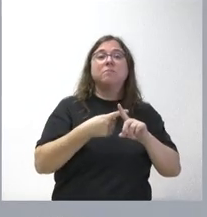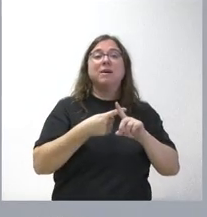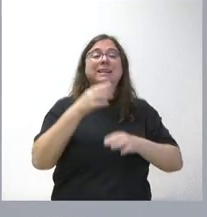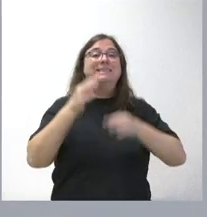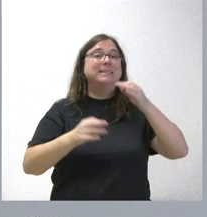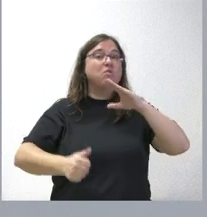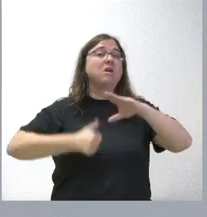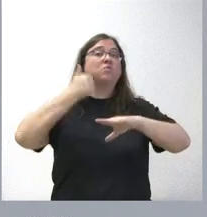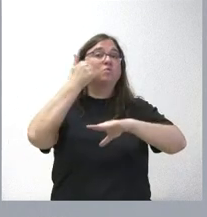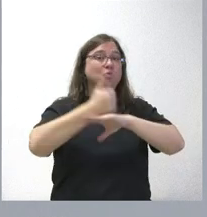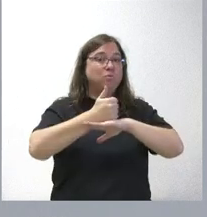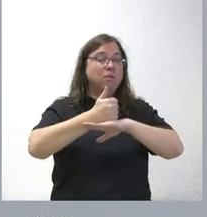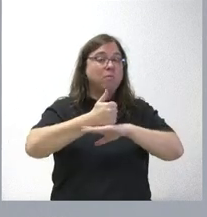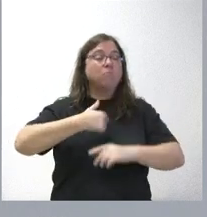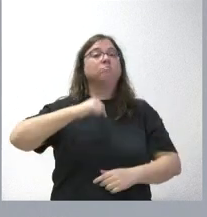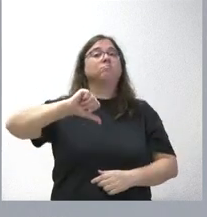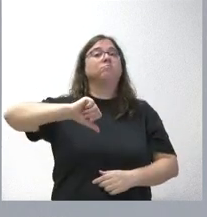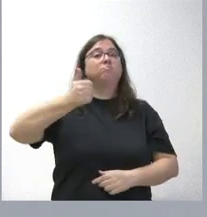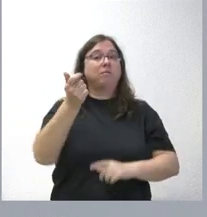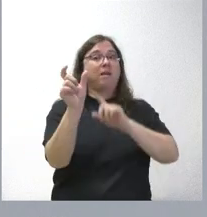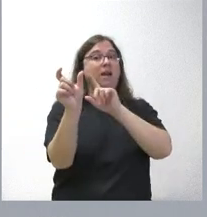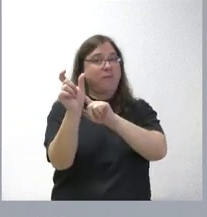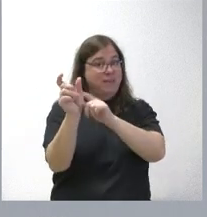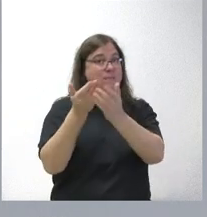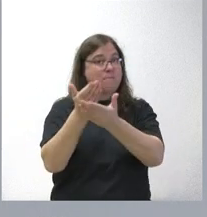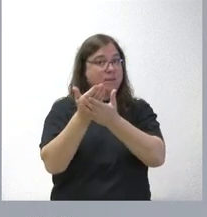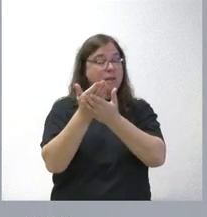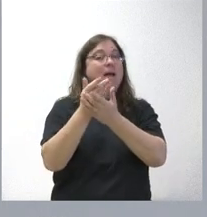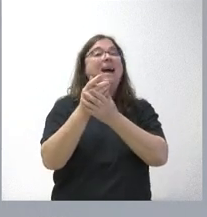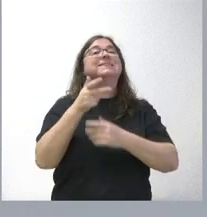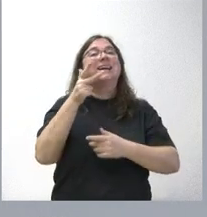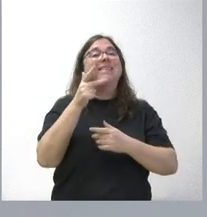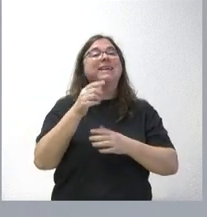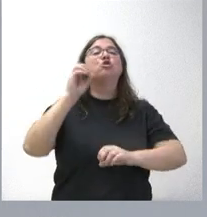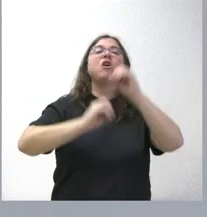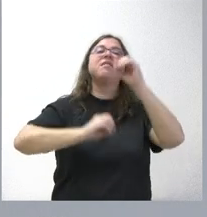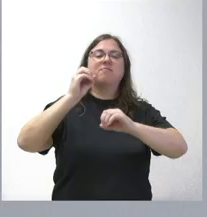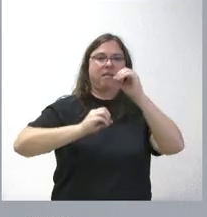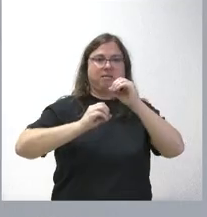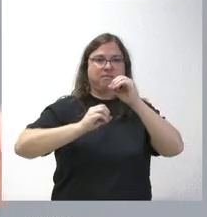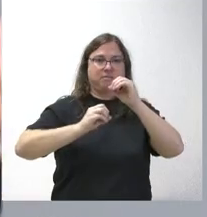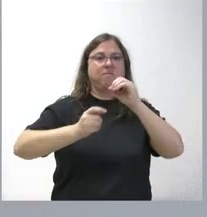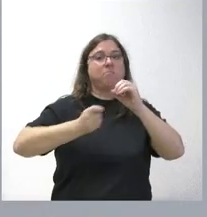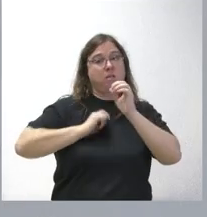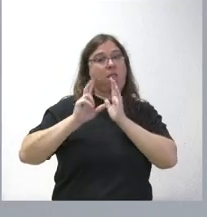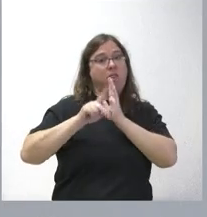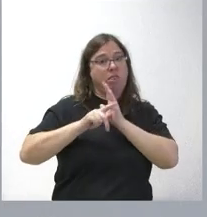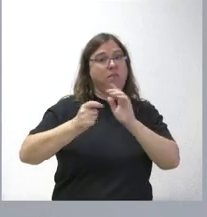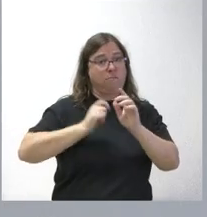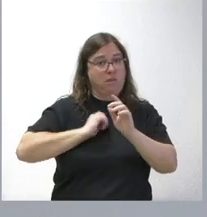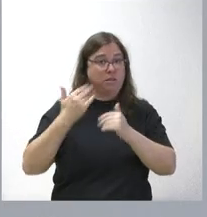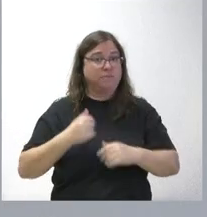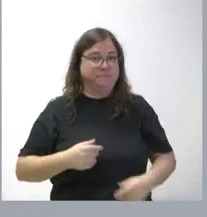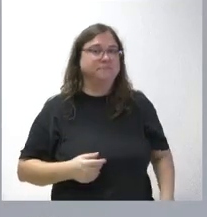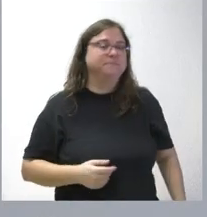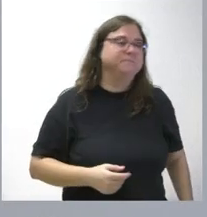Supremo no solamente nos concedió la cantidad que habíamos solicitado, sino incluso el derecho a los intereses de demora que se habían generado desde entonces.